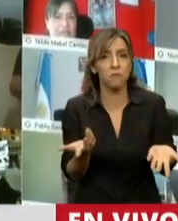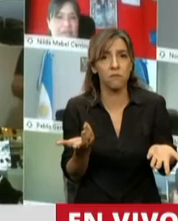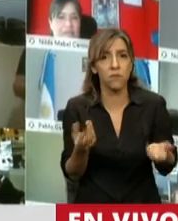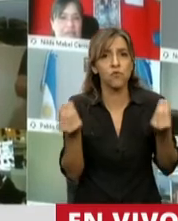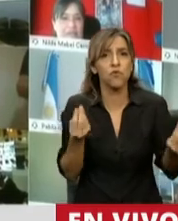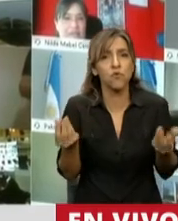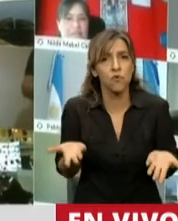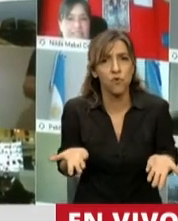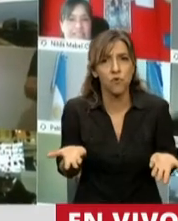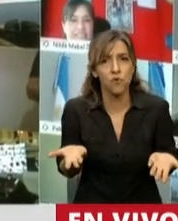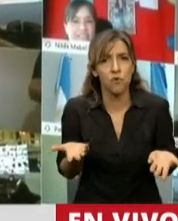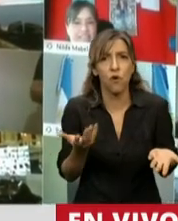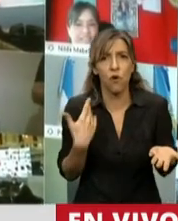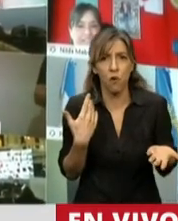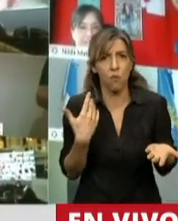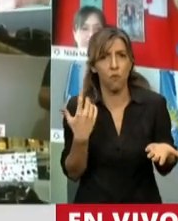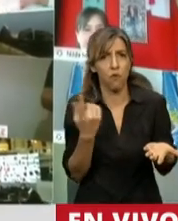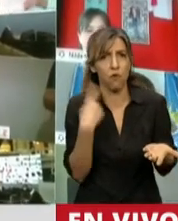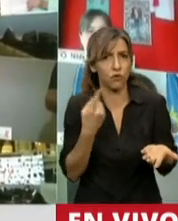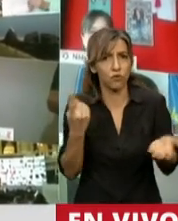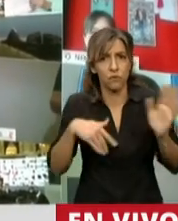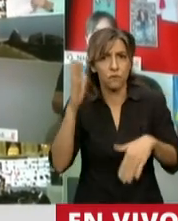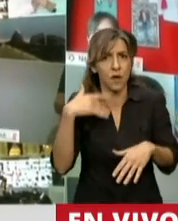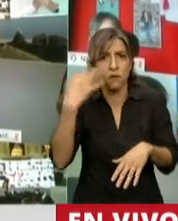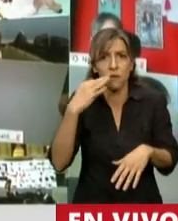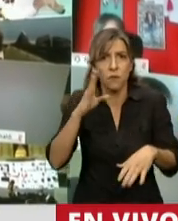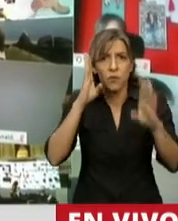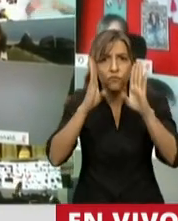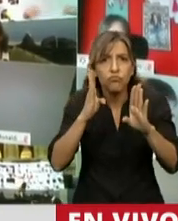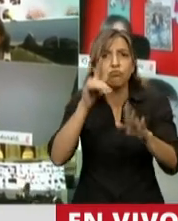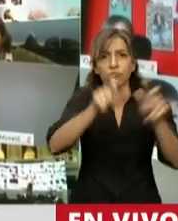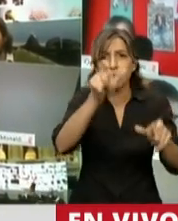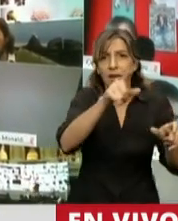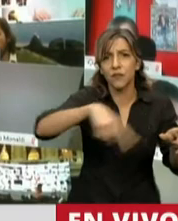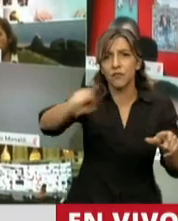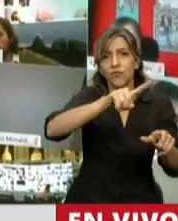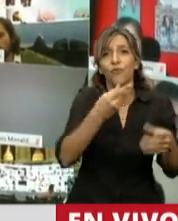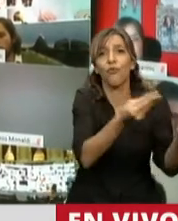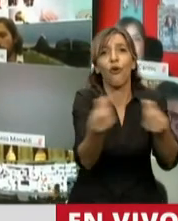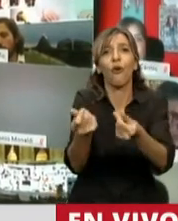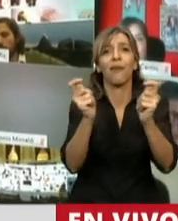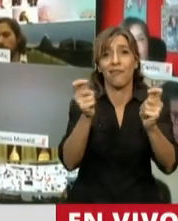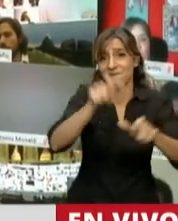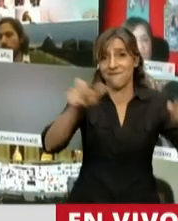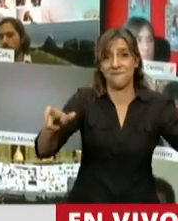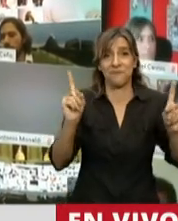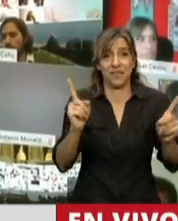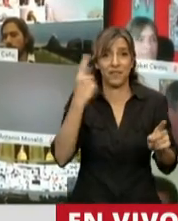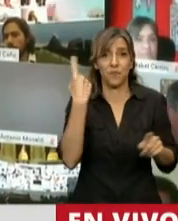se paren con la mirada del consumidor. Porque cuando nos paramos con la mirada del consumidor, nos estamos parando